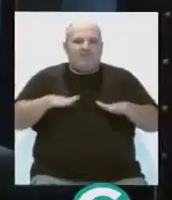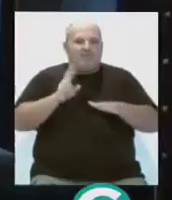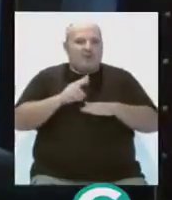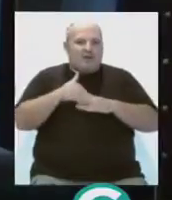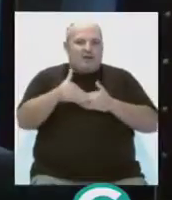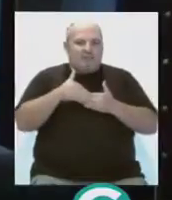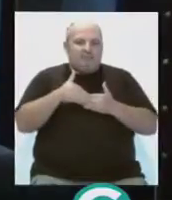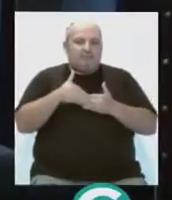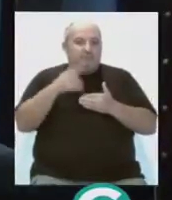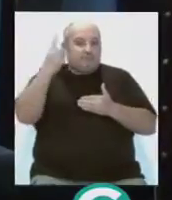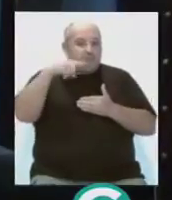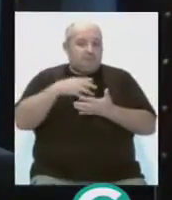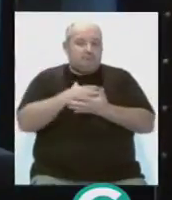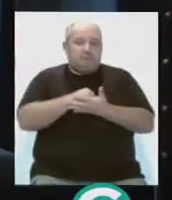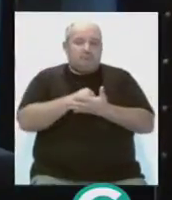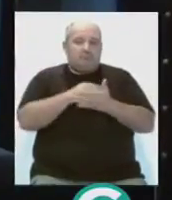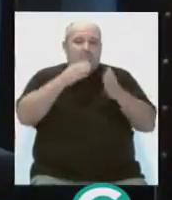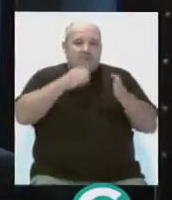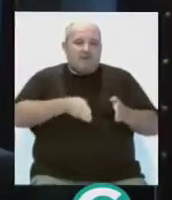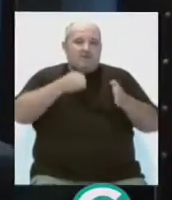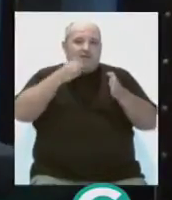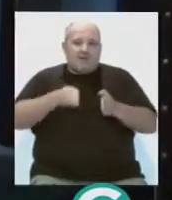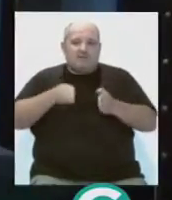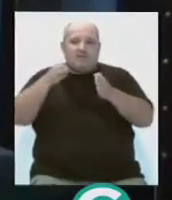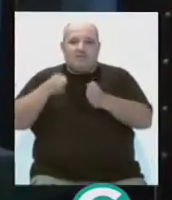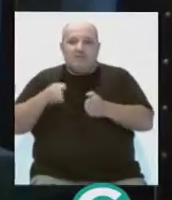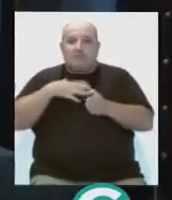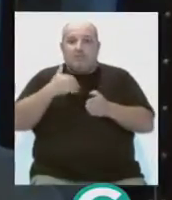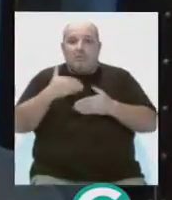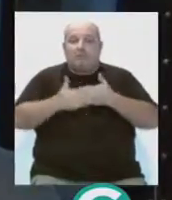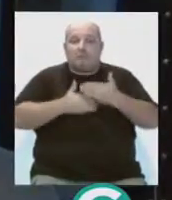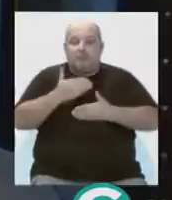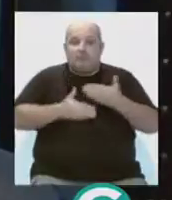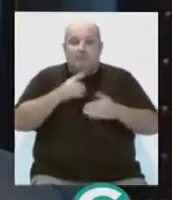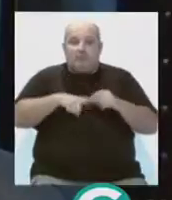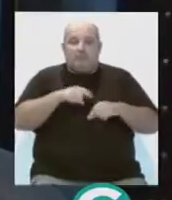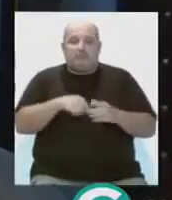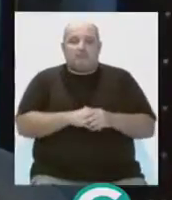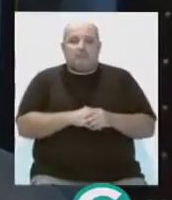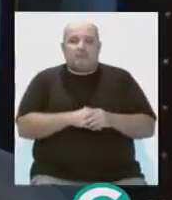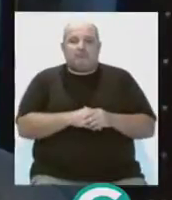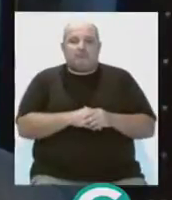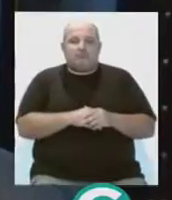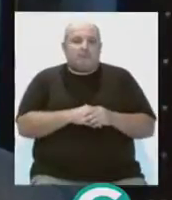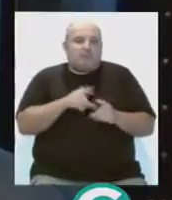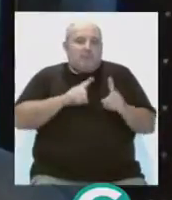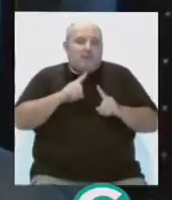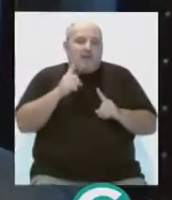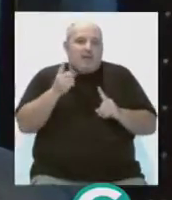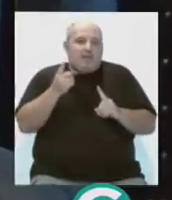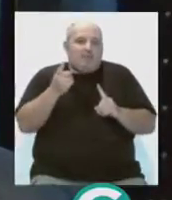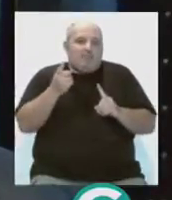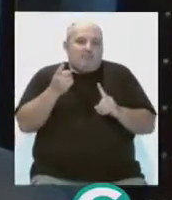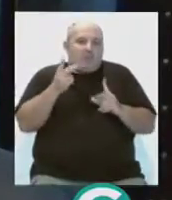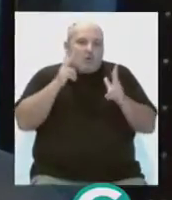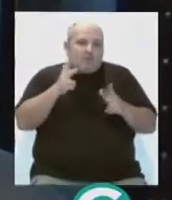y Cortadura. Como saben, va a ser faseado y, por lo tanto, ante las posibilidades que genera algún tipo de inconveniente a los propios